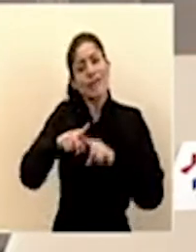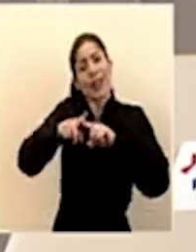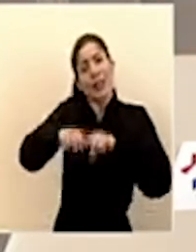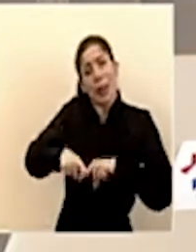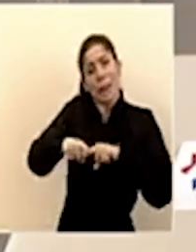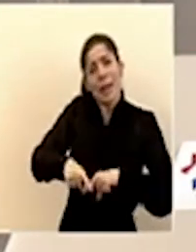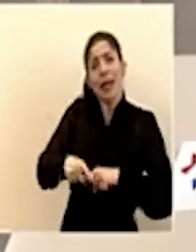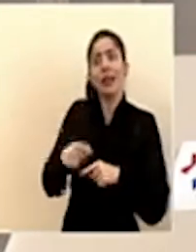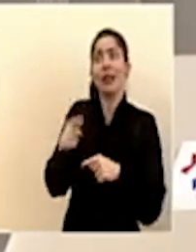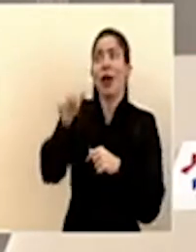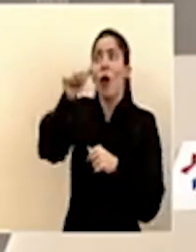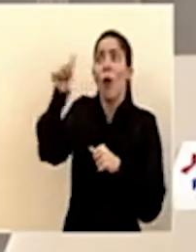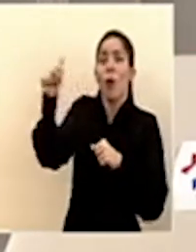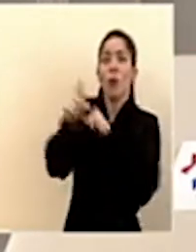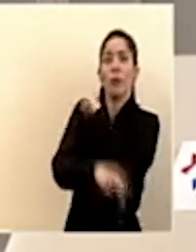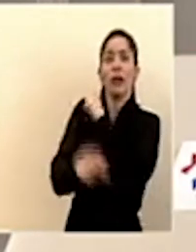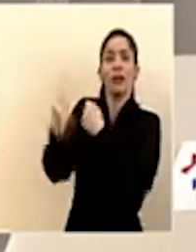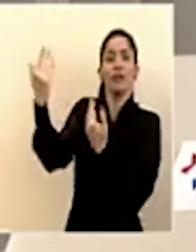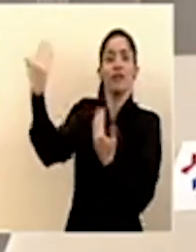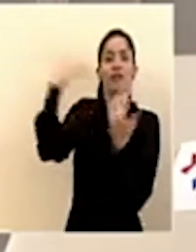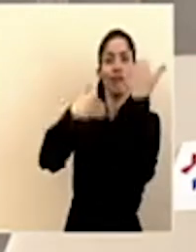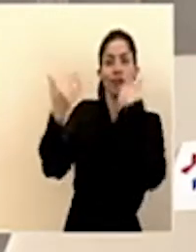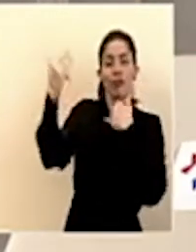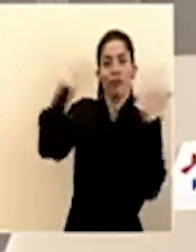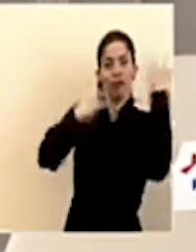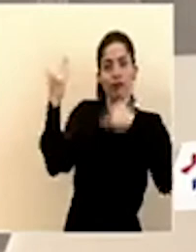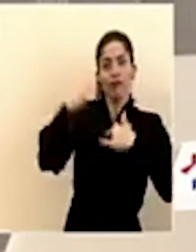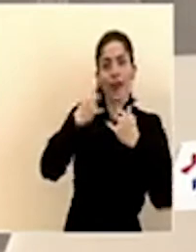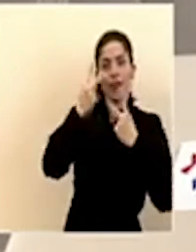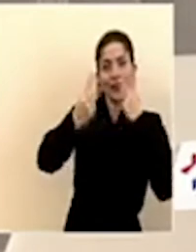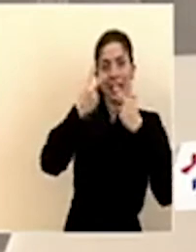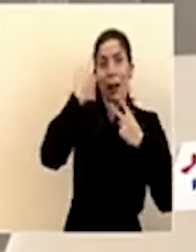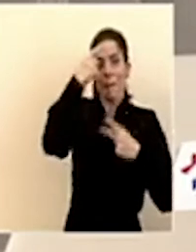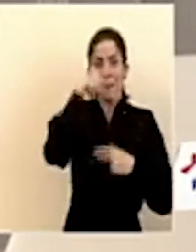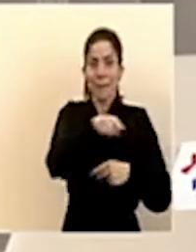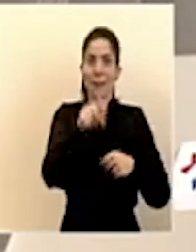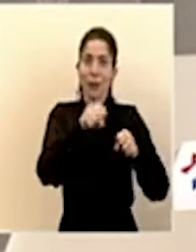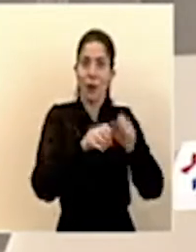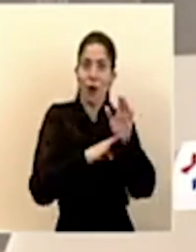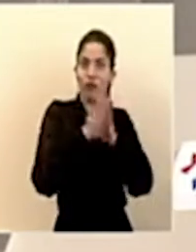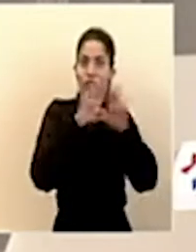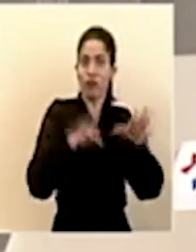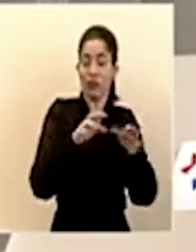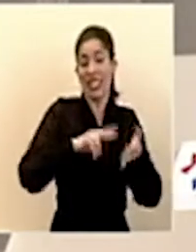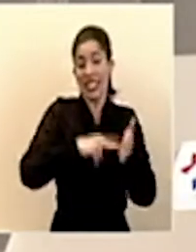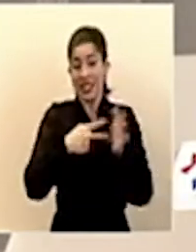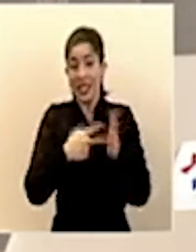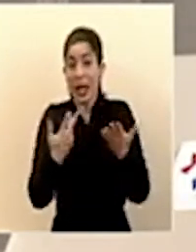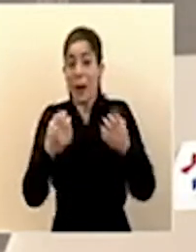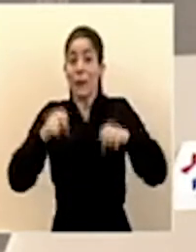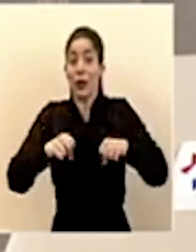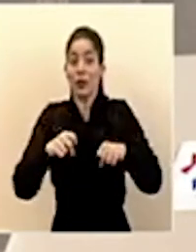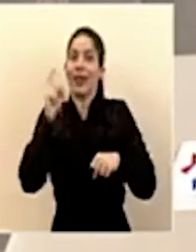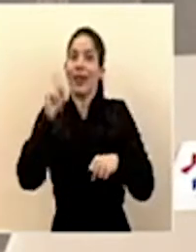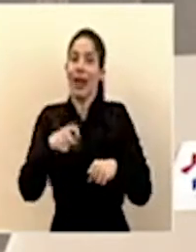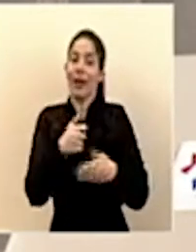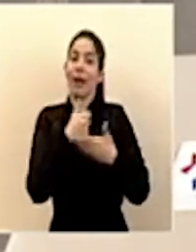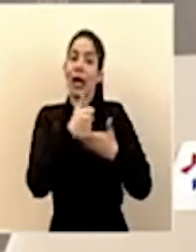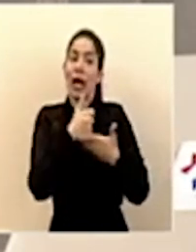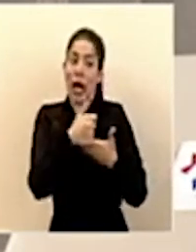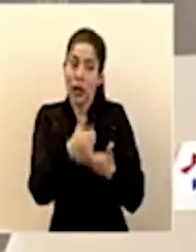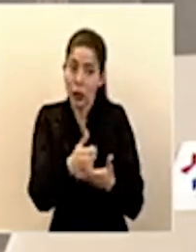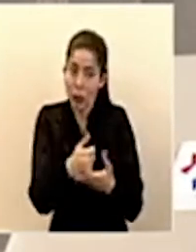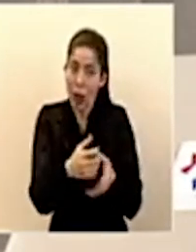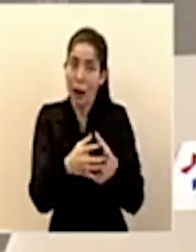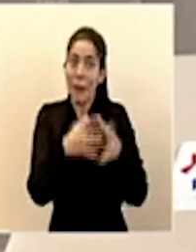que lleguen visitantes de otras partes para activar ese sector. Es decir, es probable que necesitemos apoyar a más personas y por